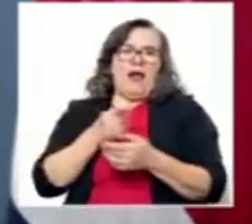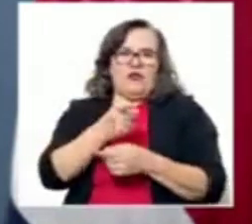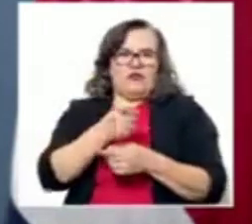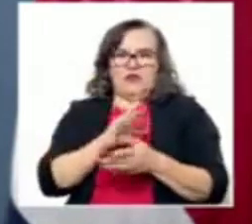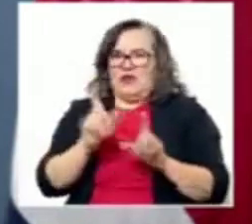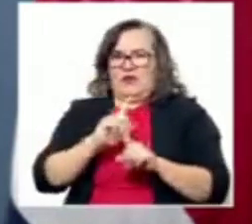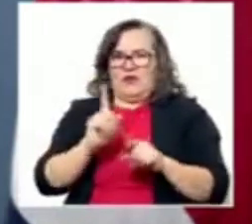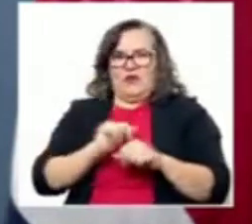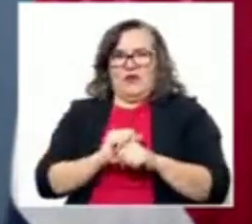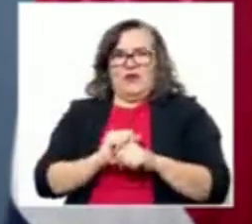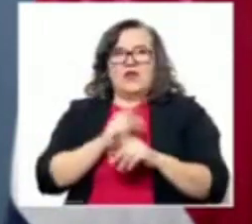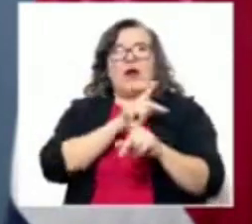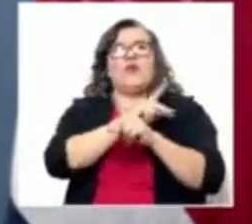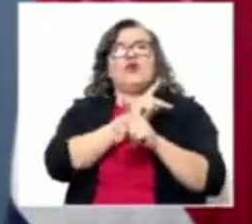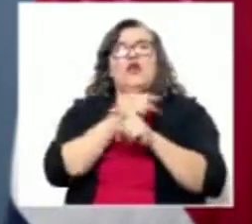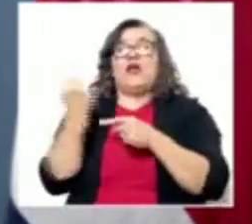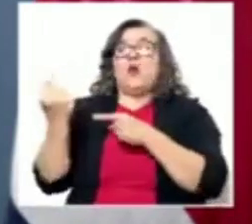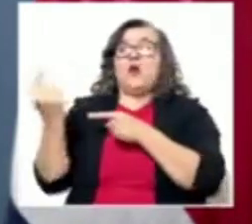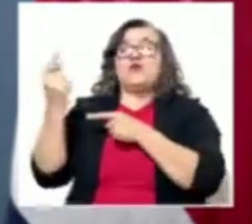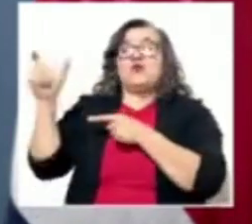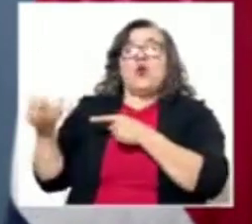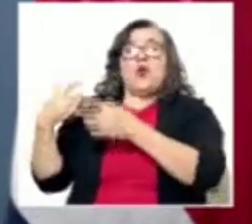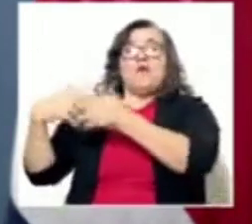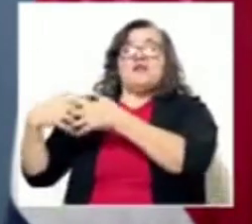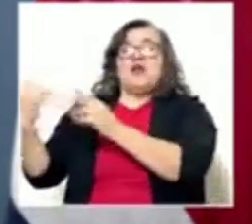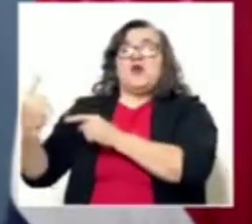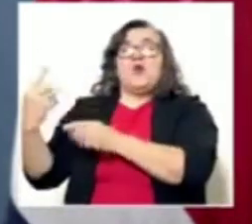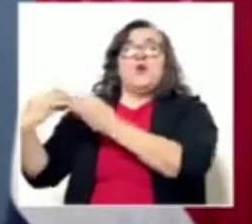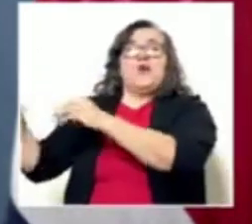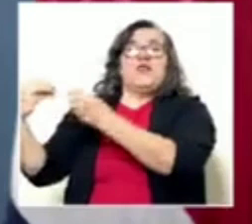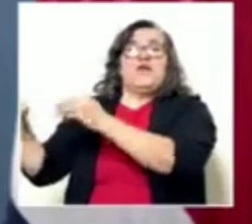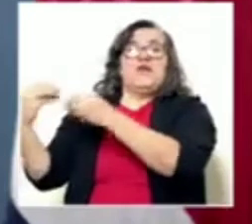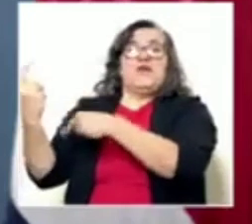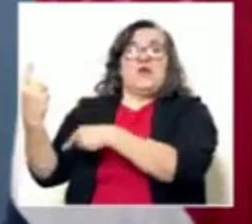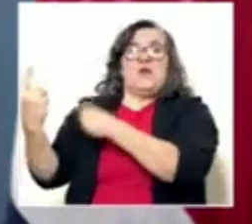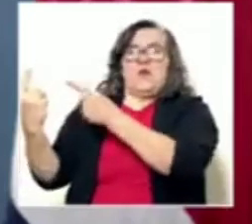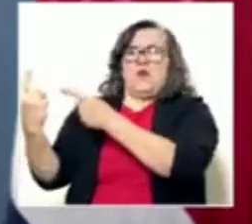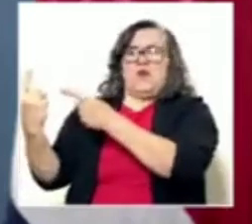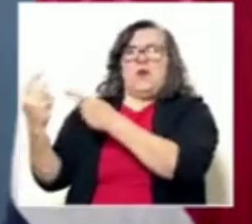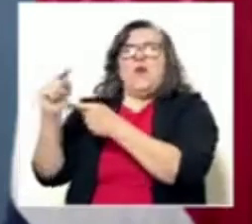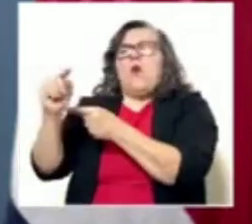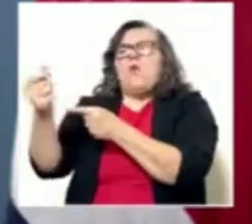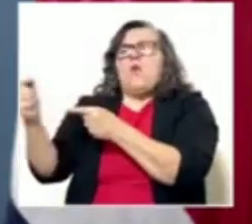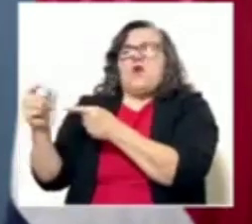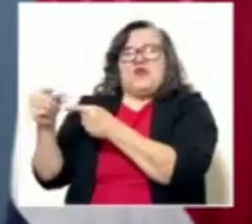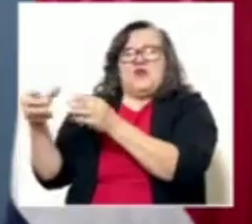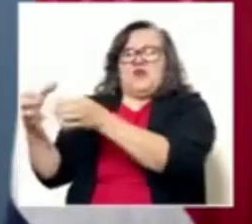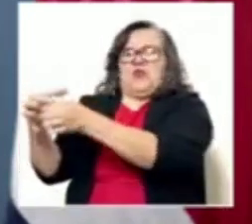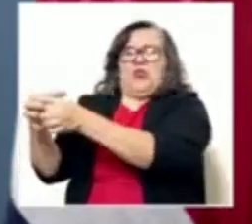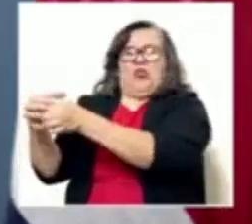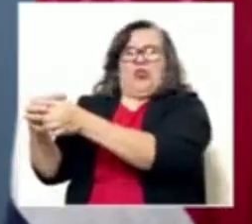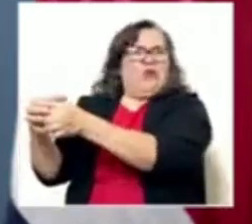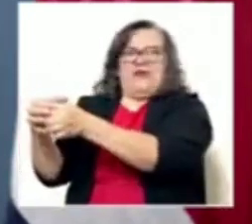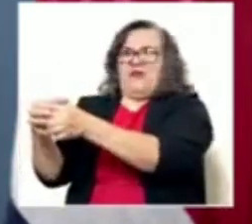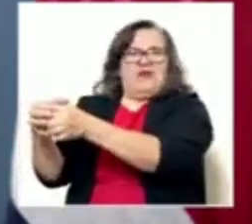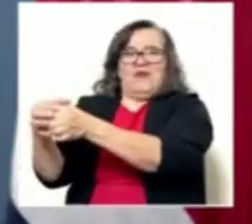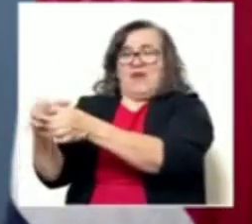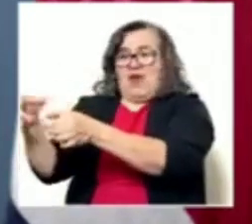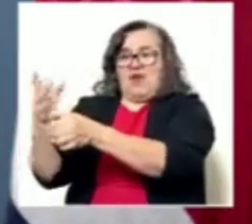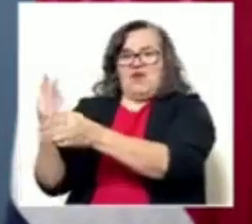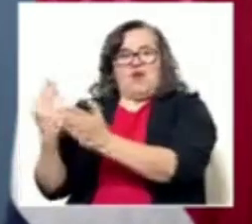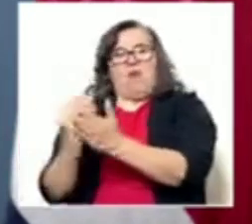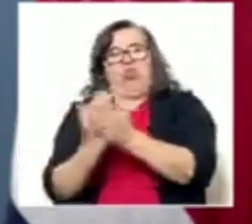ya no le van a proteger el monopolio de los pocos que había o que hay todavía. Bueno, y